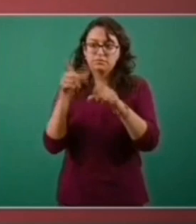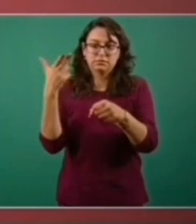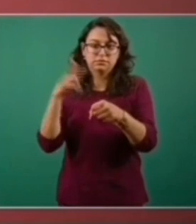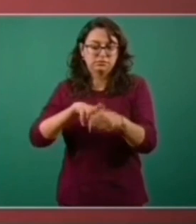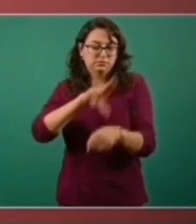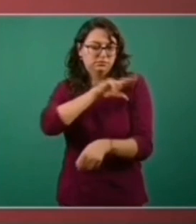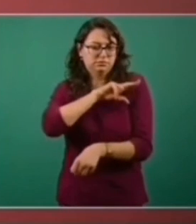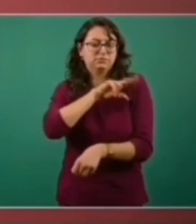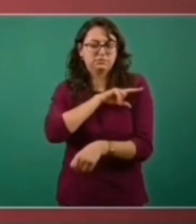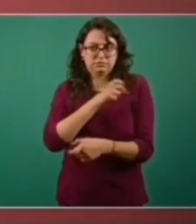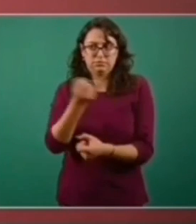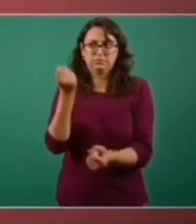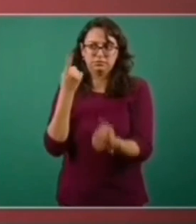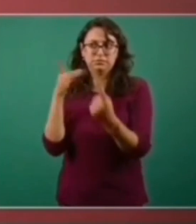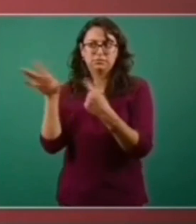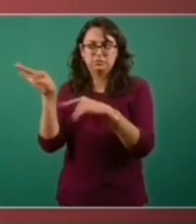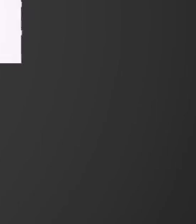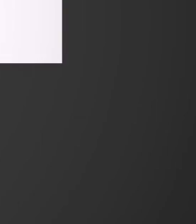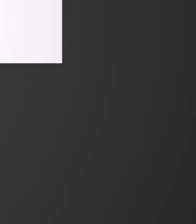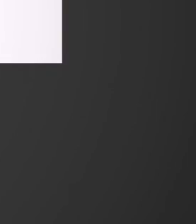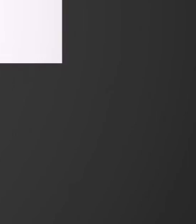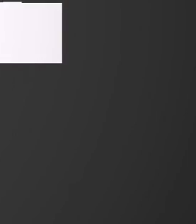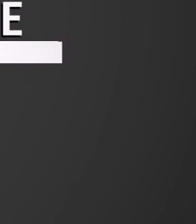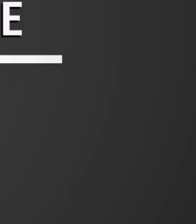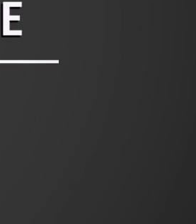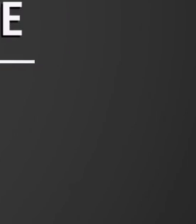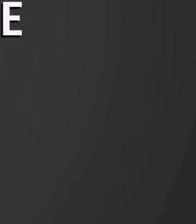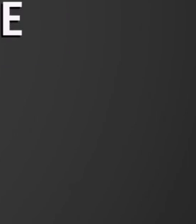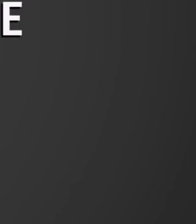privados, delineados.